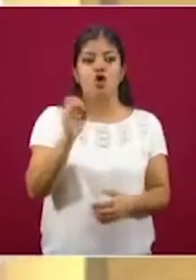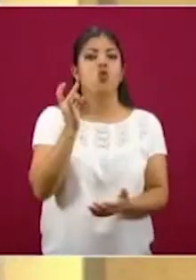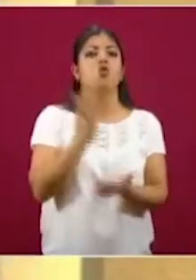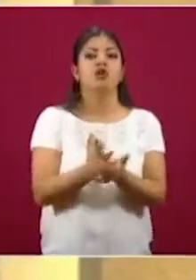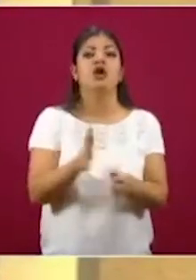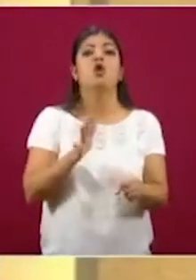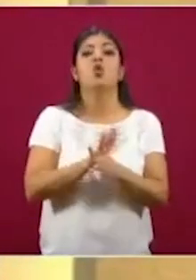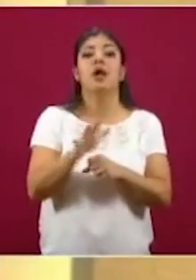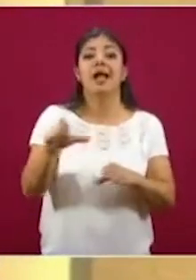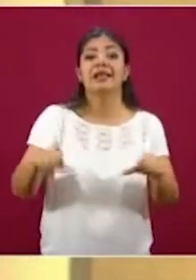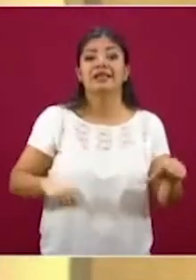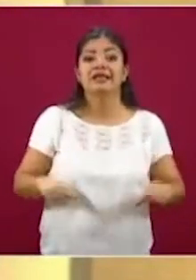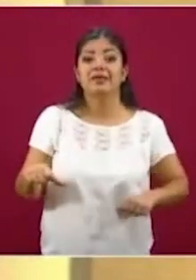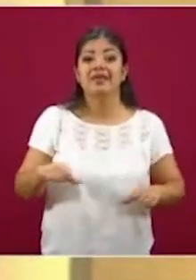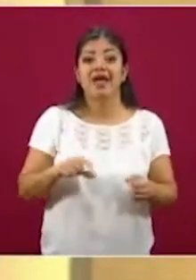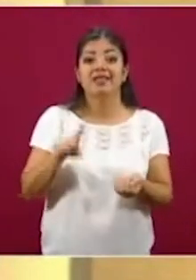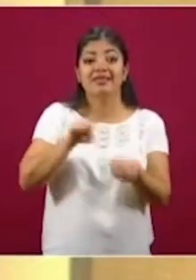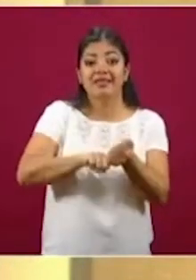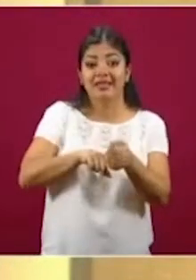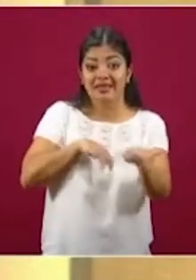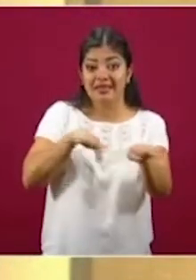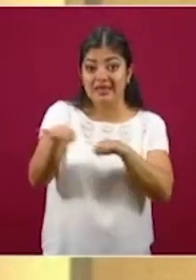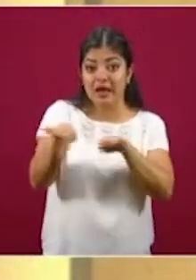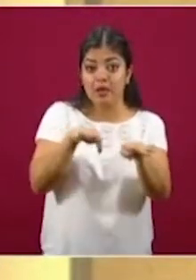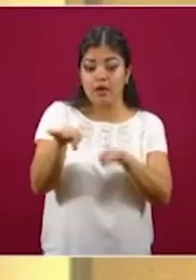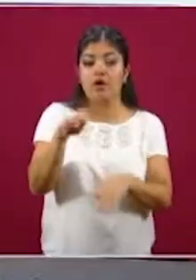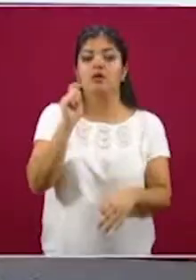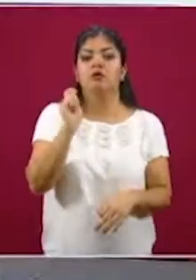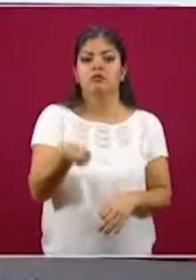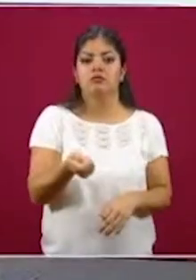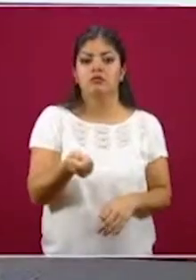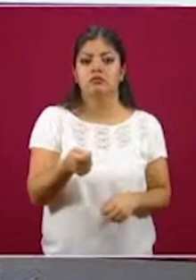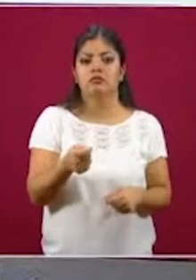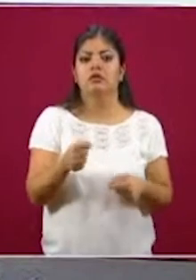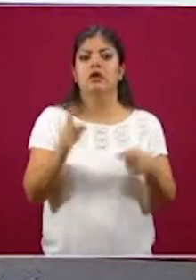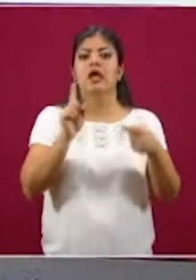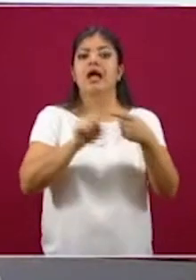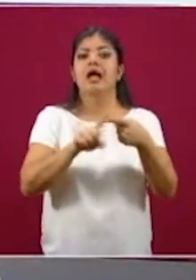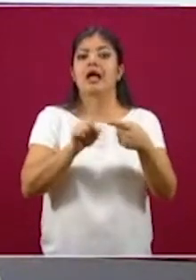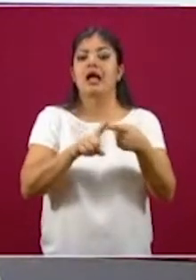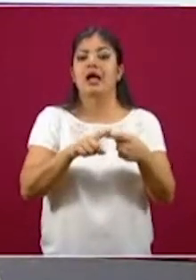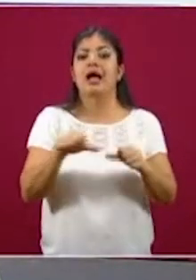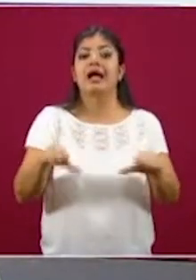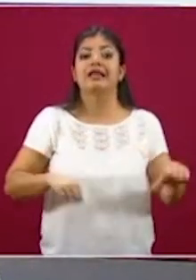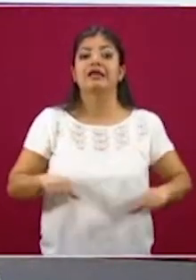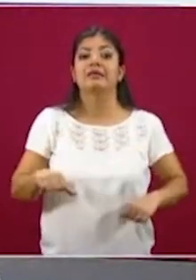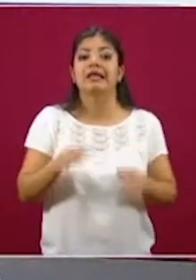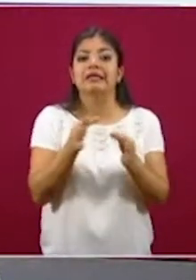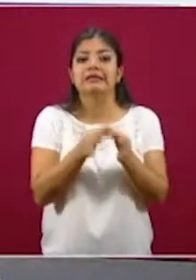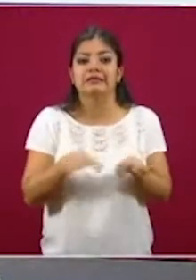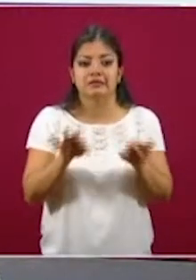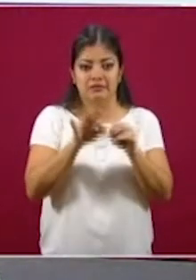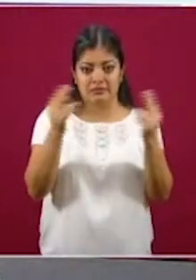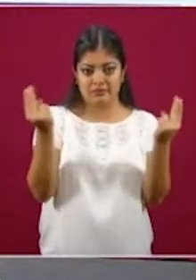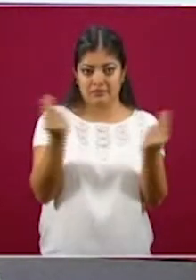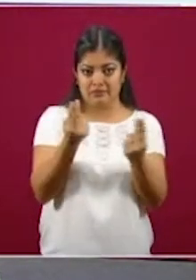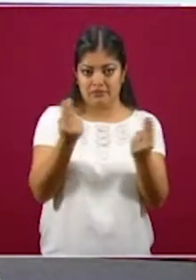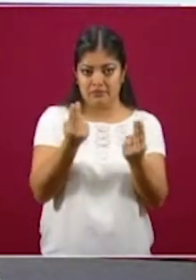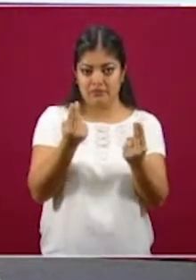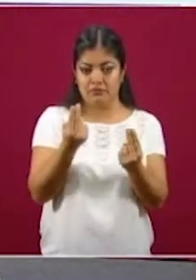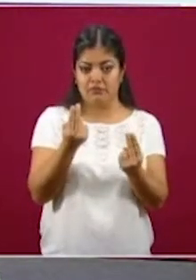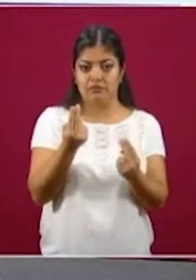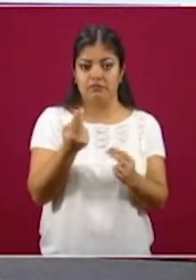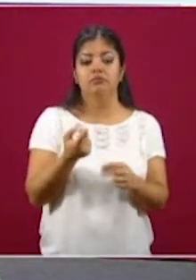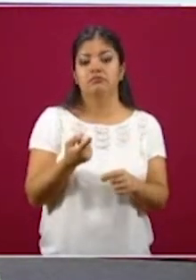la única actividad laboral permitida es la de las actividades esenciales. A diferencia